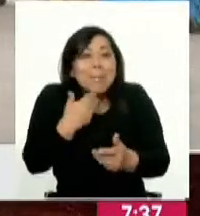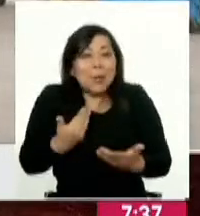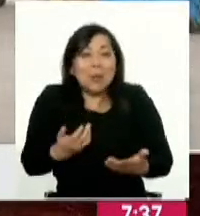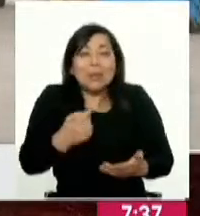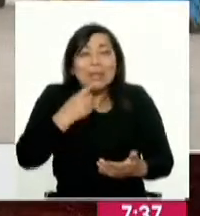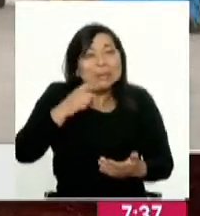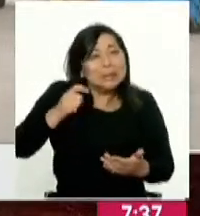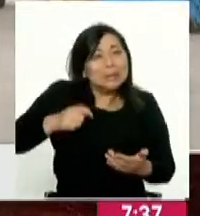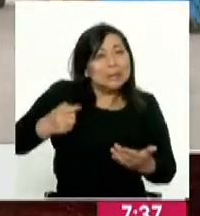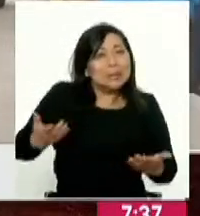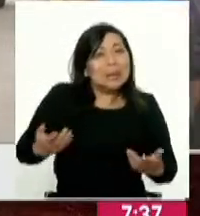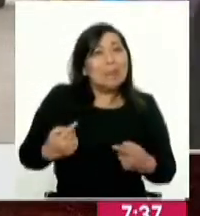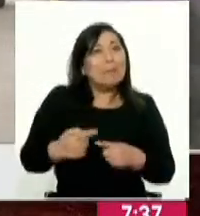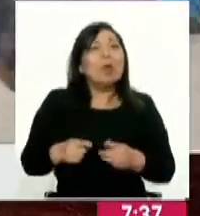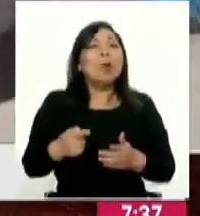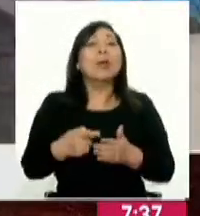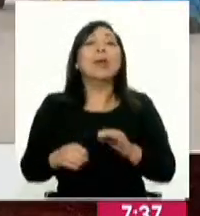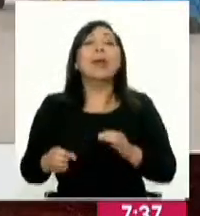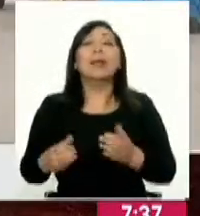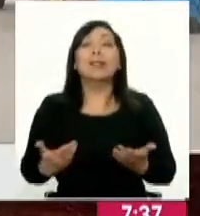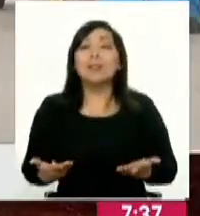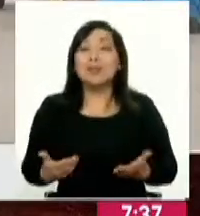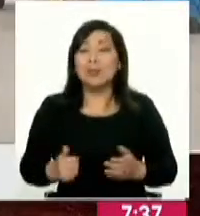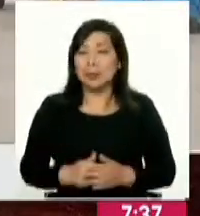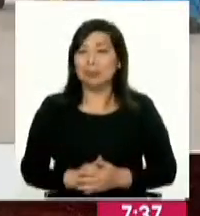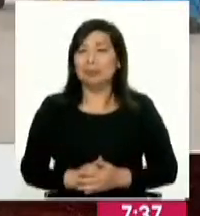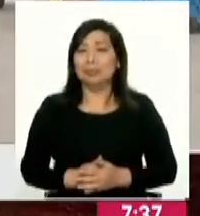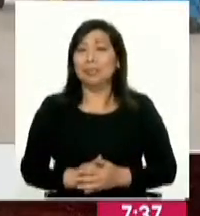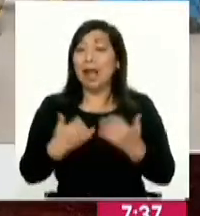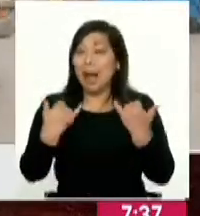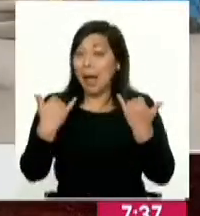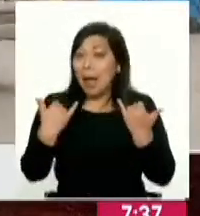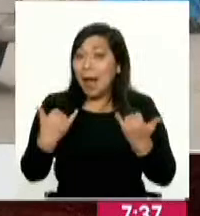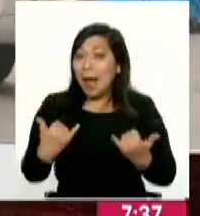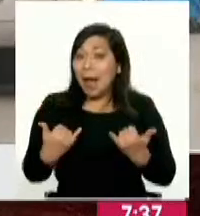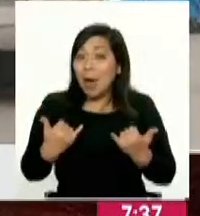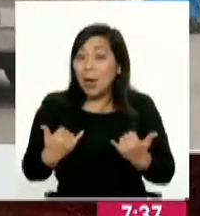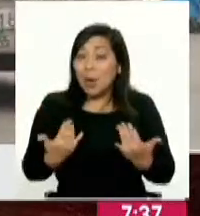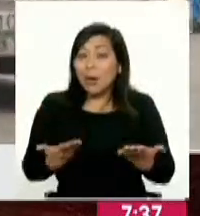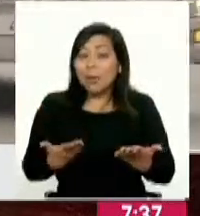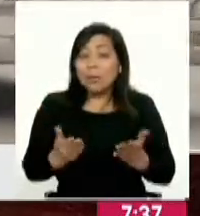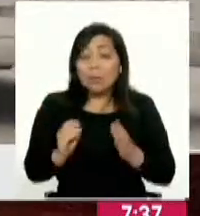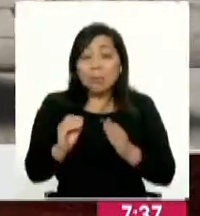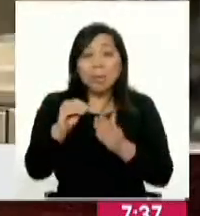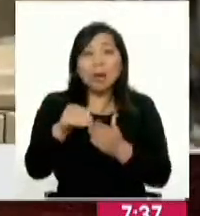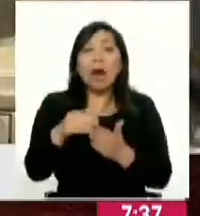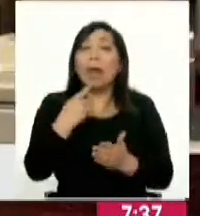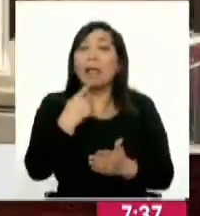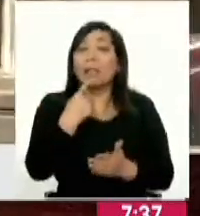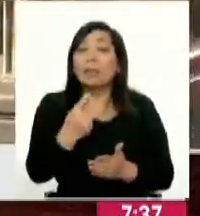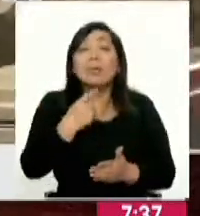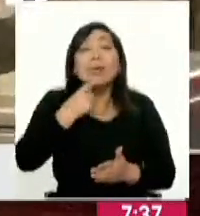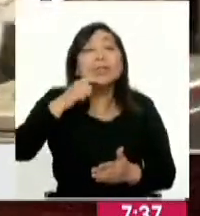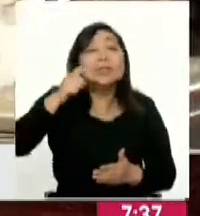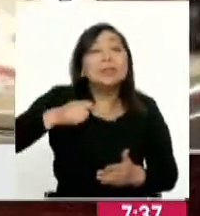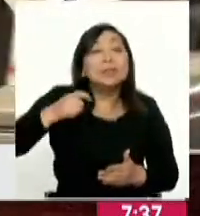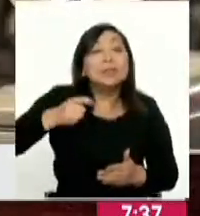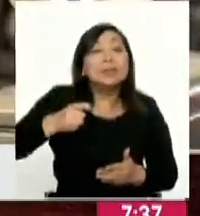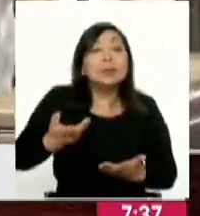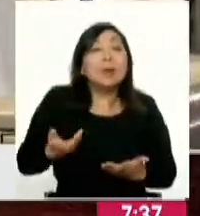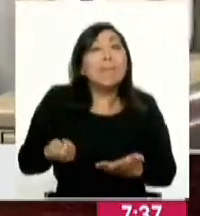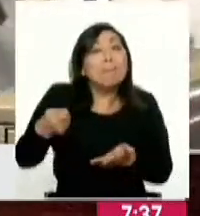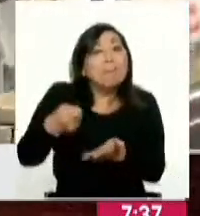necesitamos. Pero, ¿qué hemos hecho entonces? En este momento, nosotros estamos planteando que necesitamos un